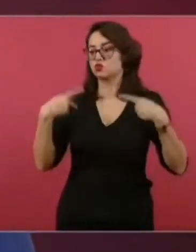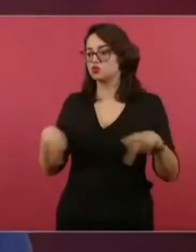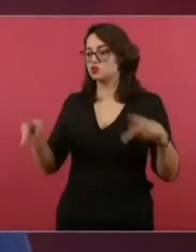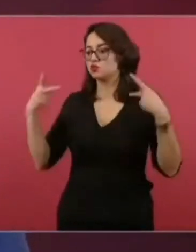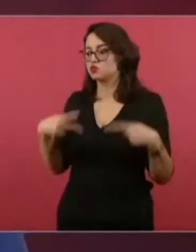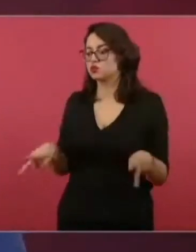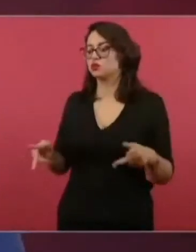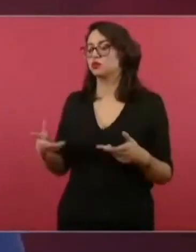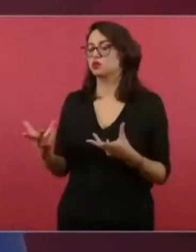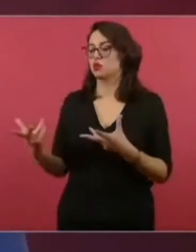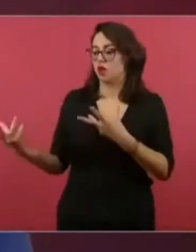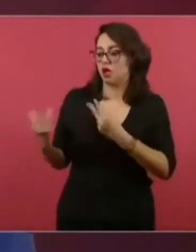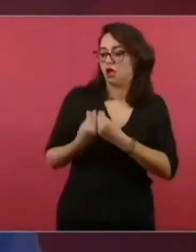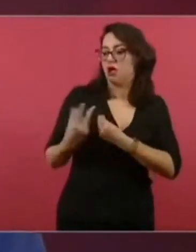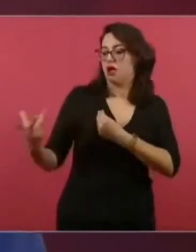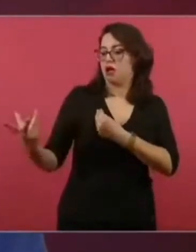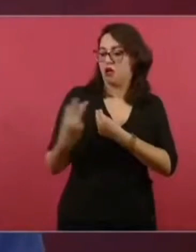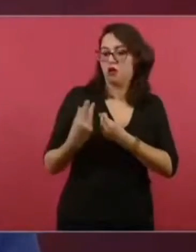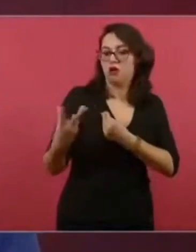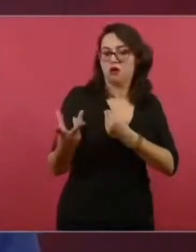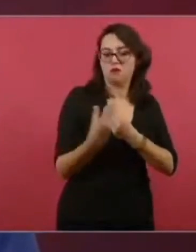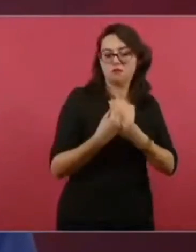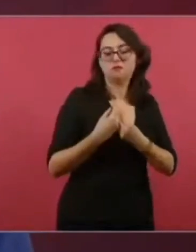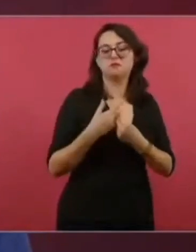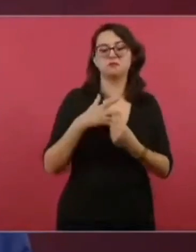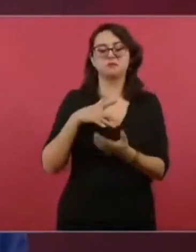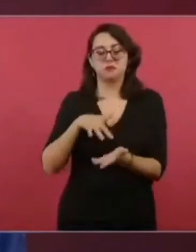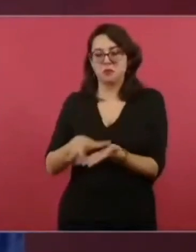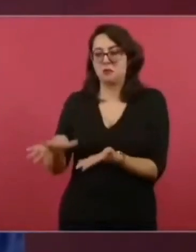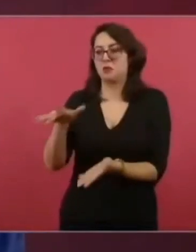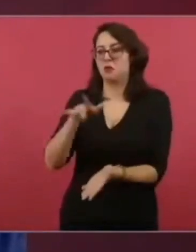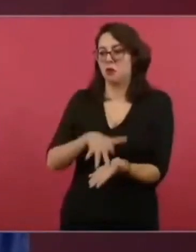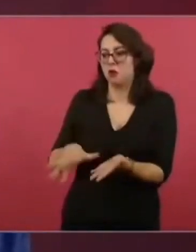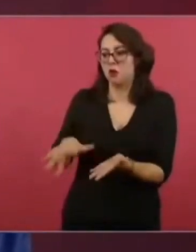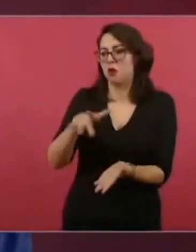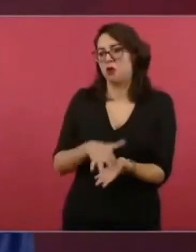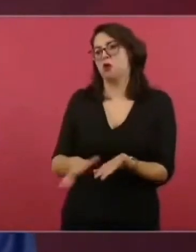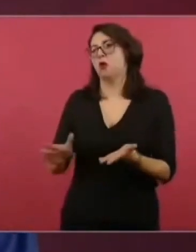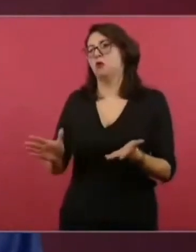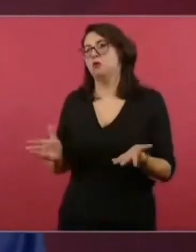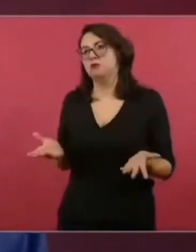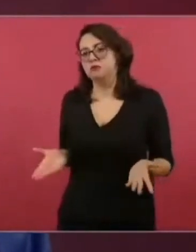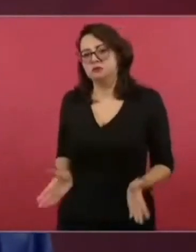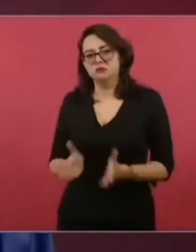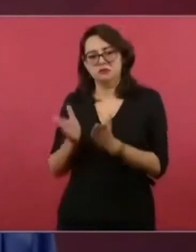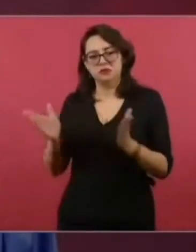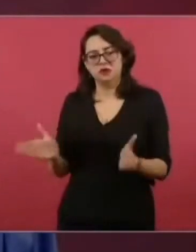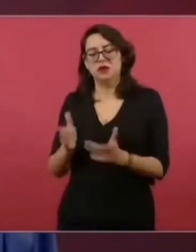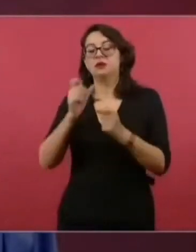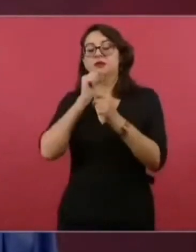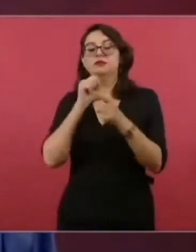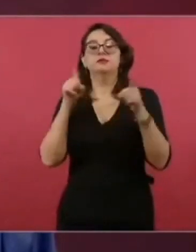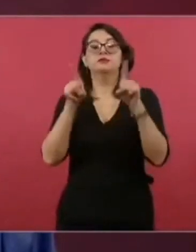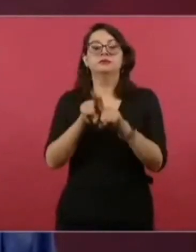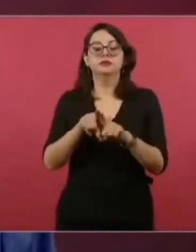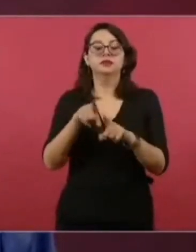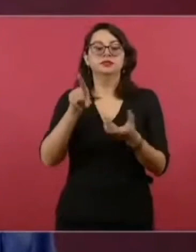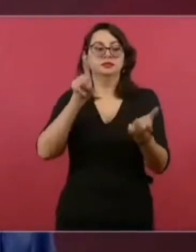a través de las mismas autoridades.